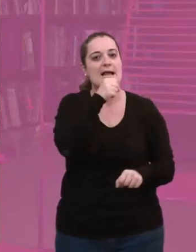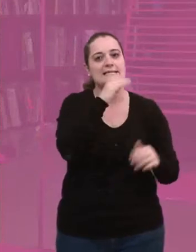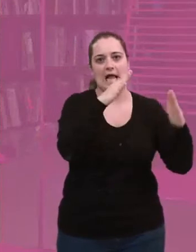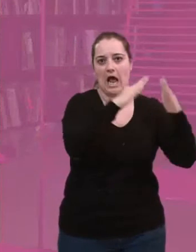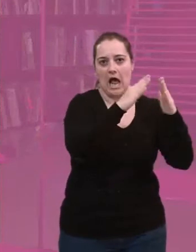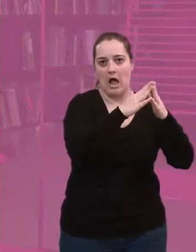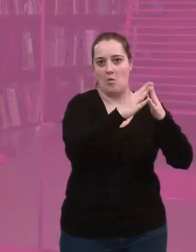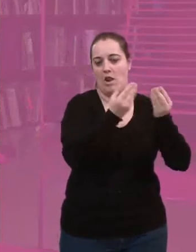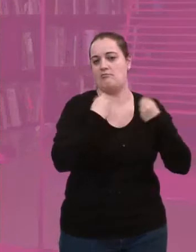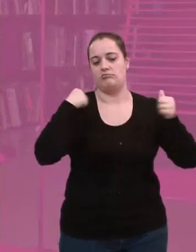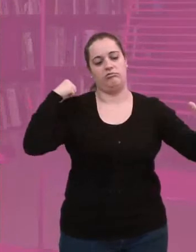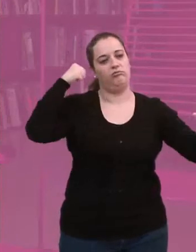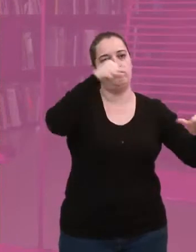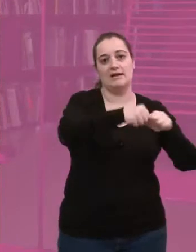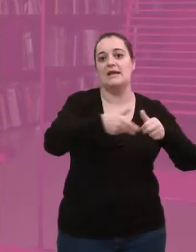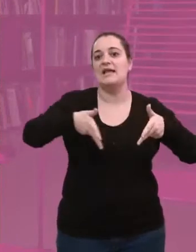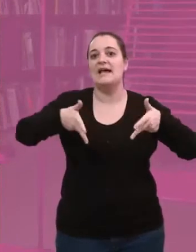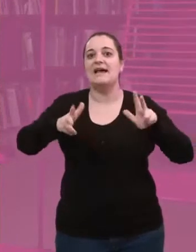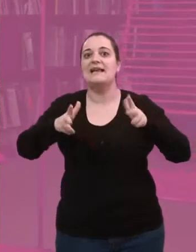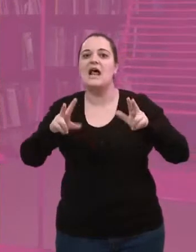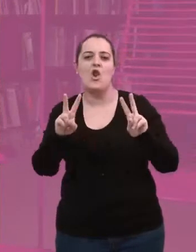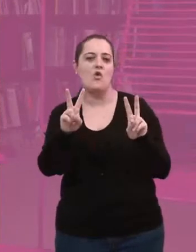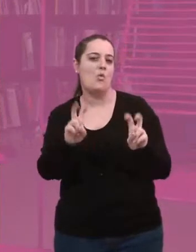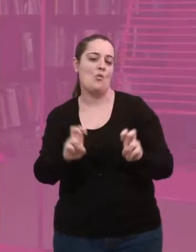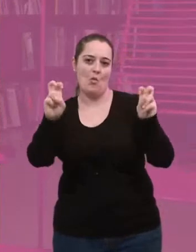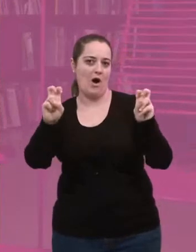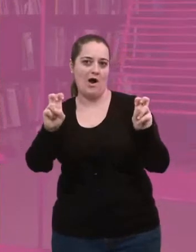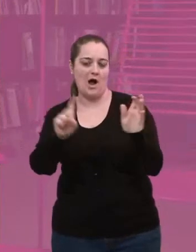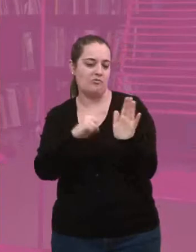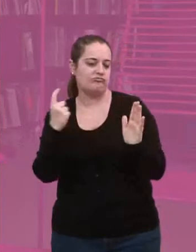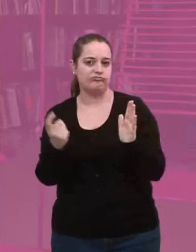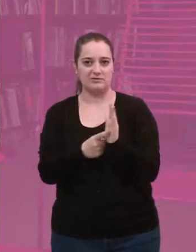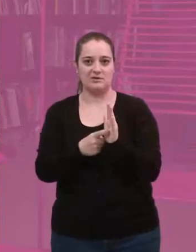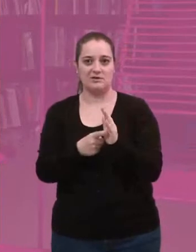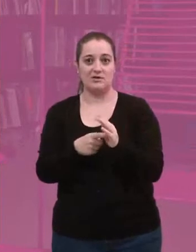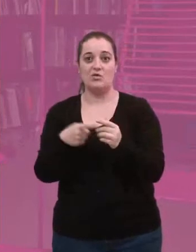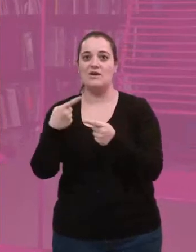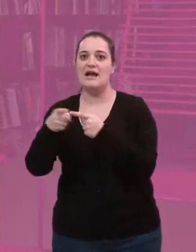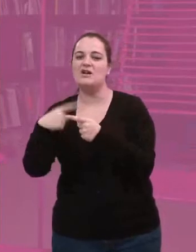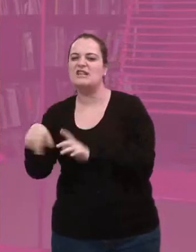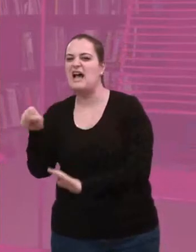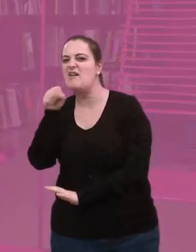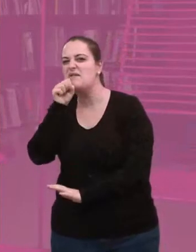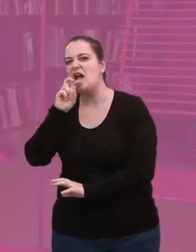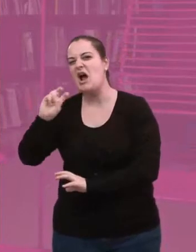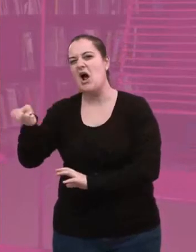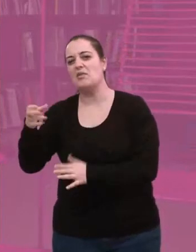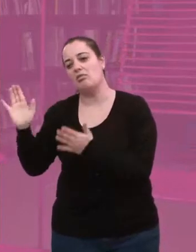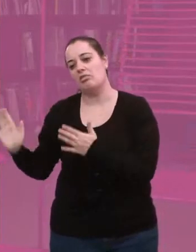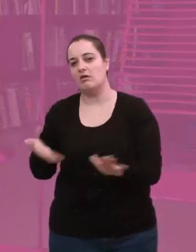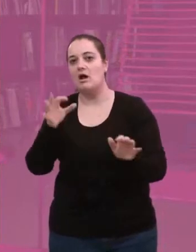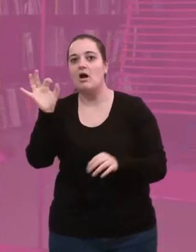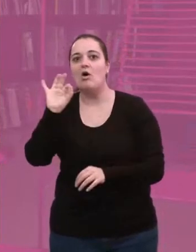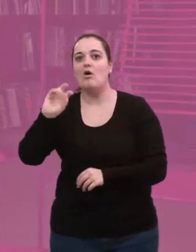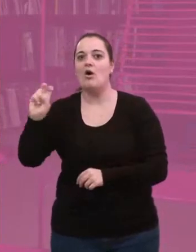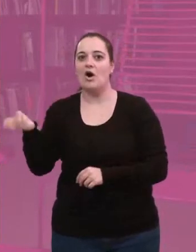todo tipo. O sea, el mueble que ha estado en casa de tu abuela toda la vida y una silla de designer total, una